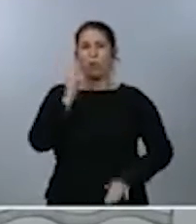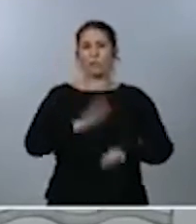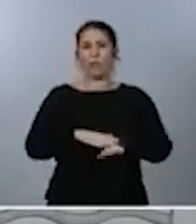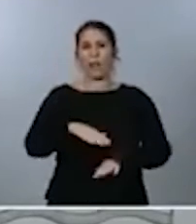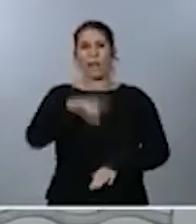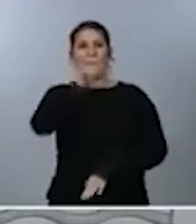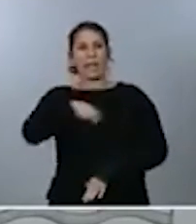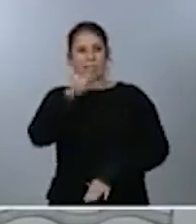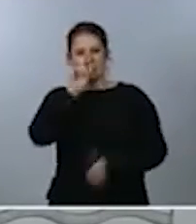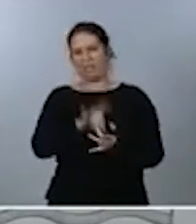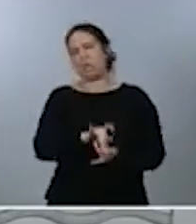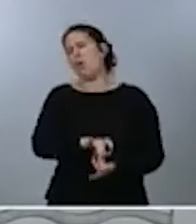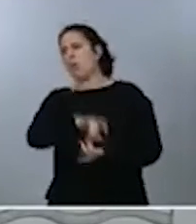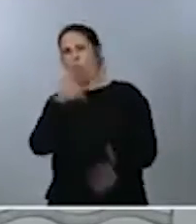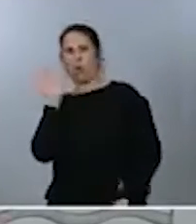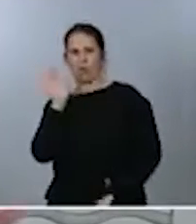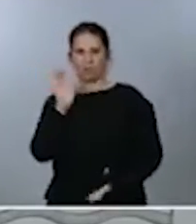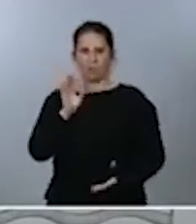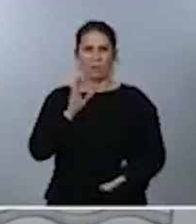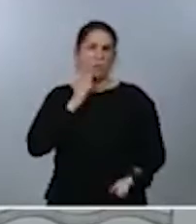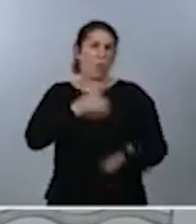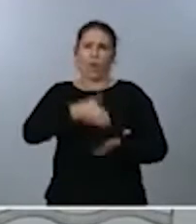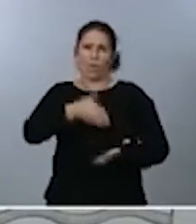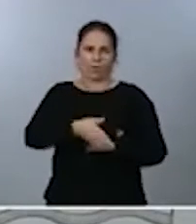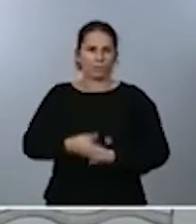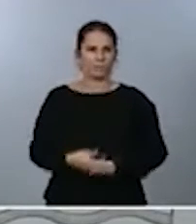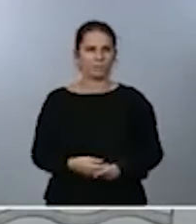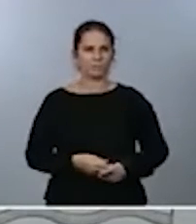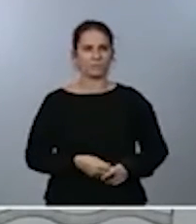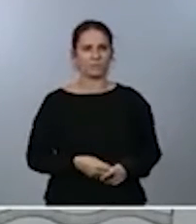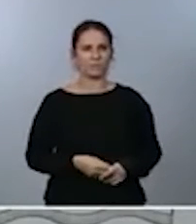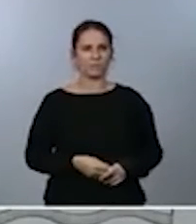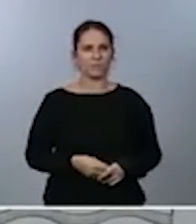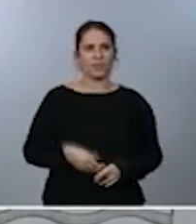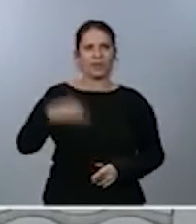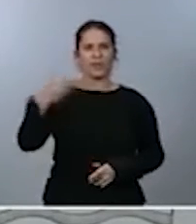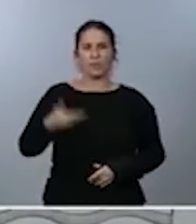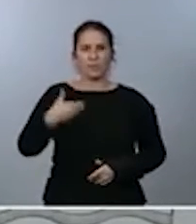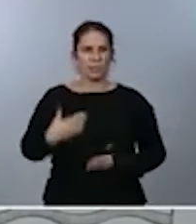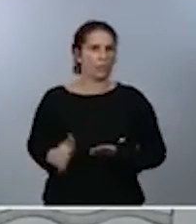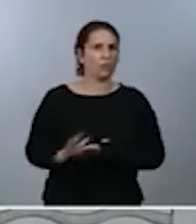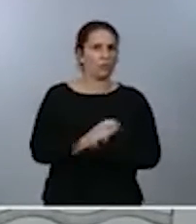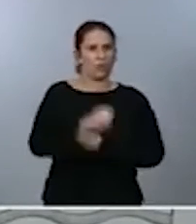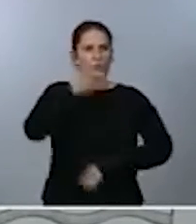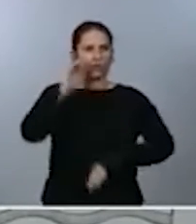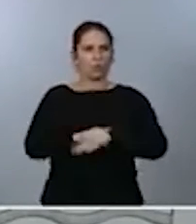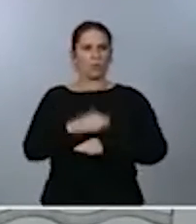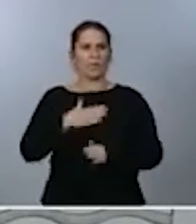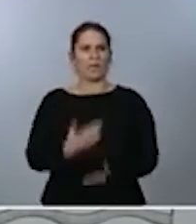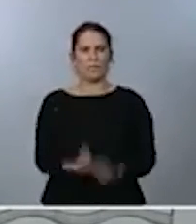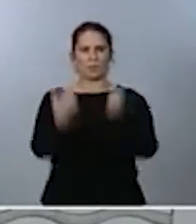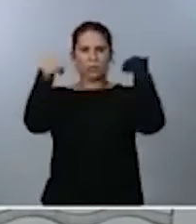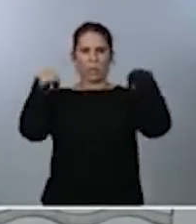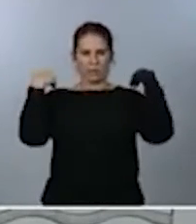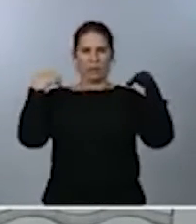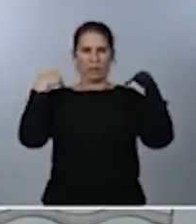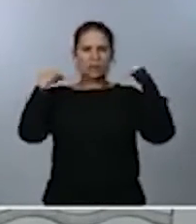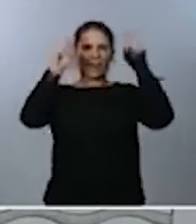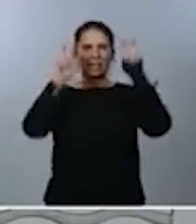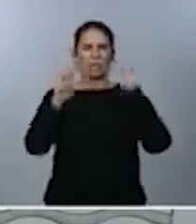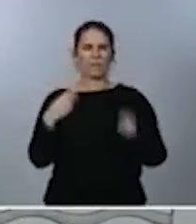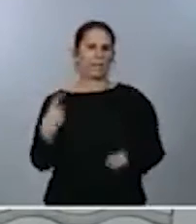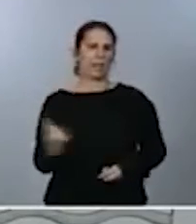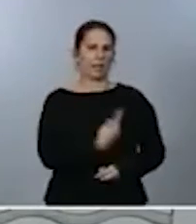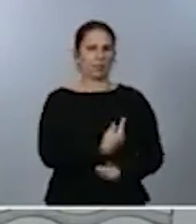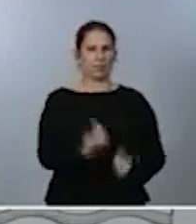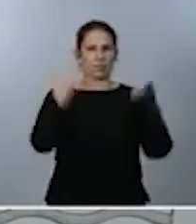Así es importante que todos cumplamos con nuestra responsabilidad en las materias que tenemos encomendadas, los gobiernos autonómicos,